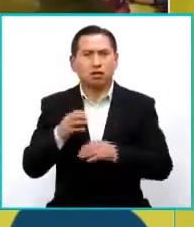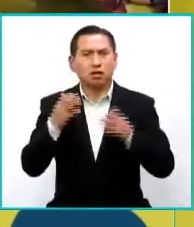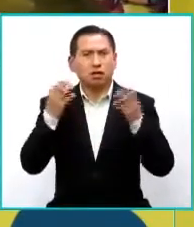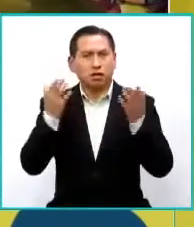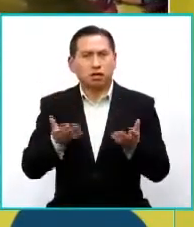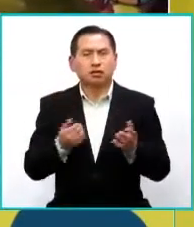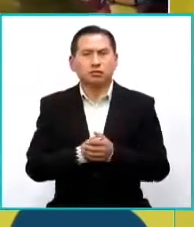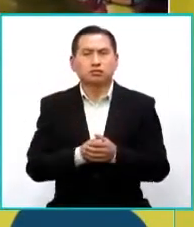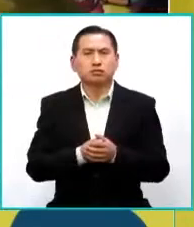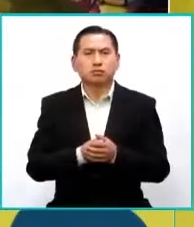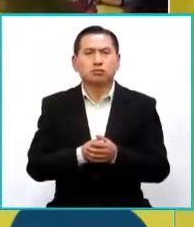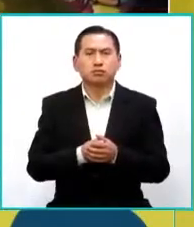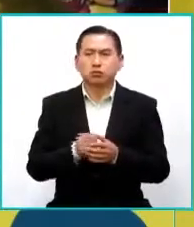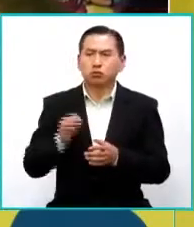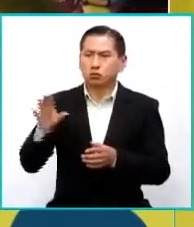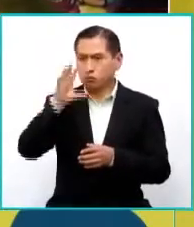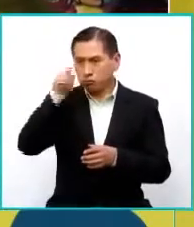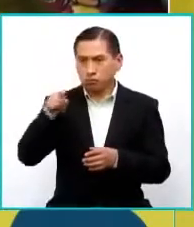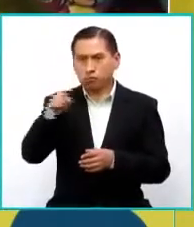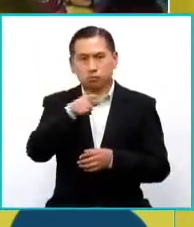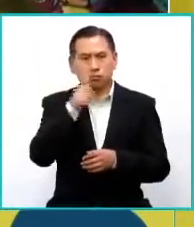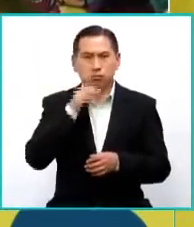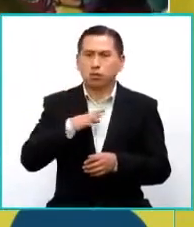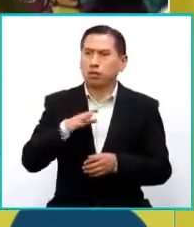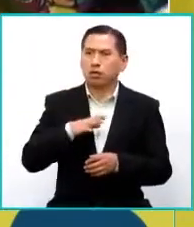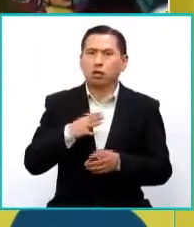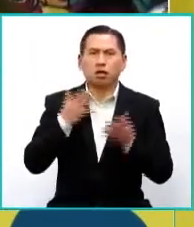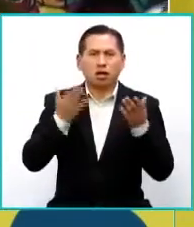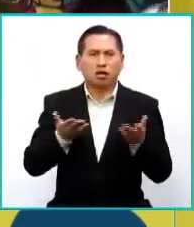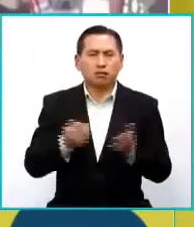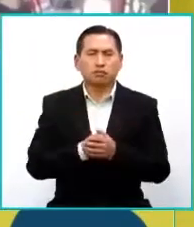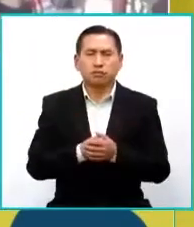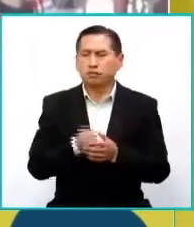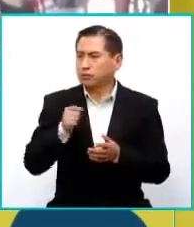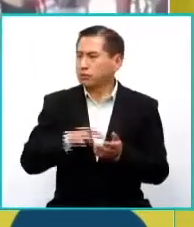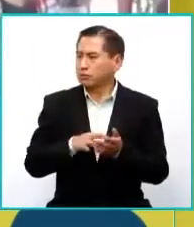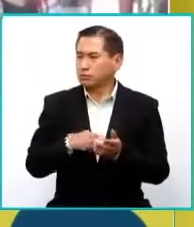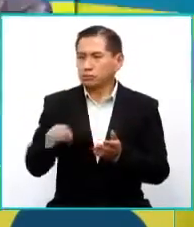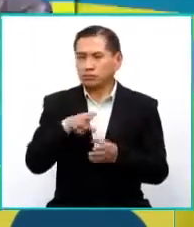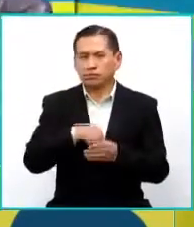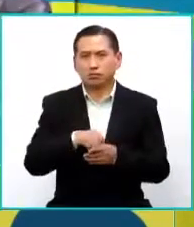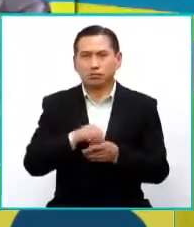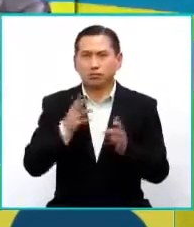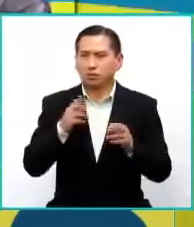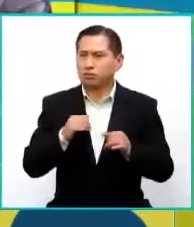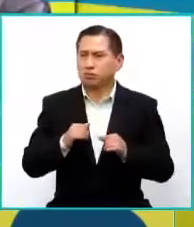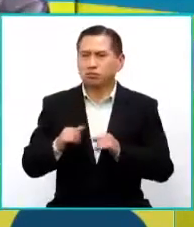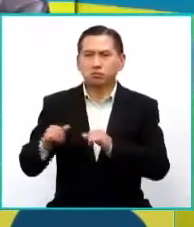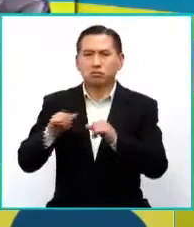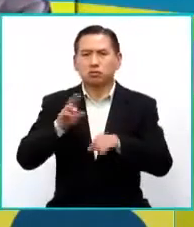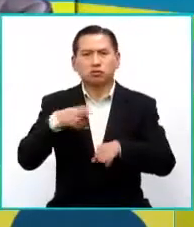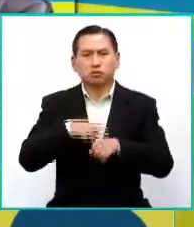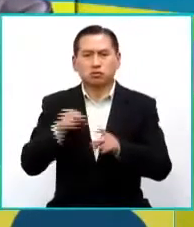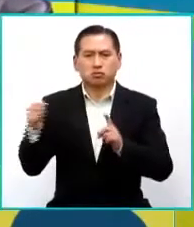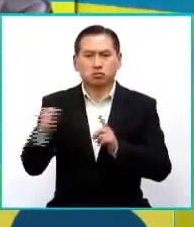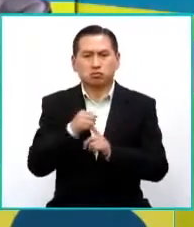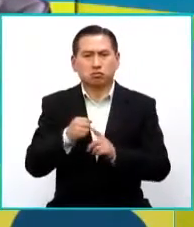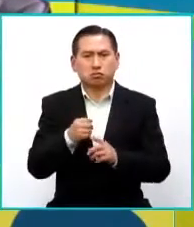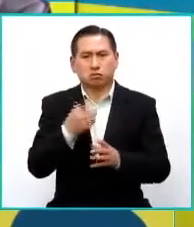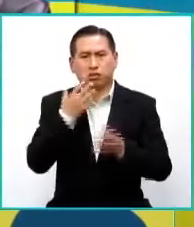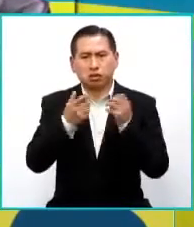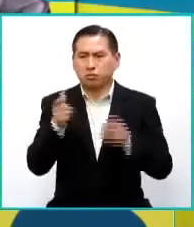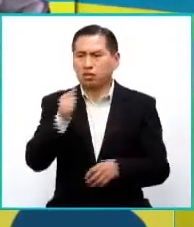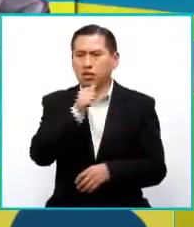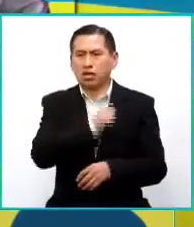por parte de los chicos y por parte de las chicas también. Claro, por esa naturalización de la violencia, pero también de las